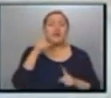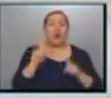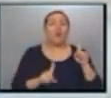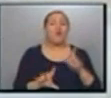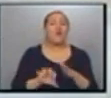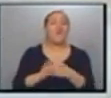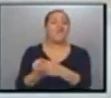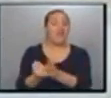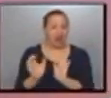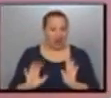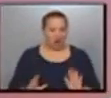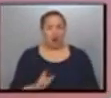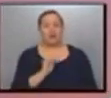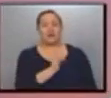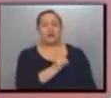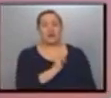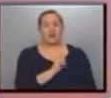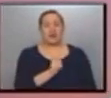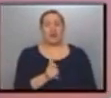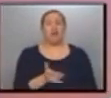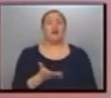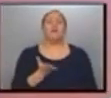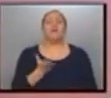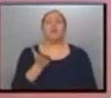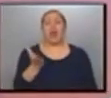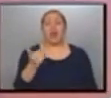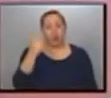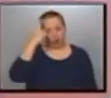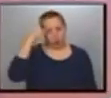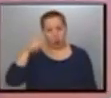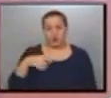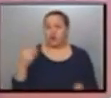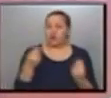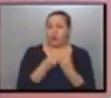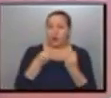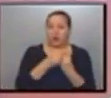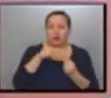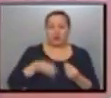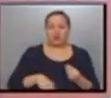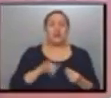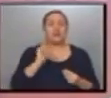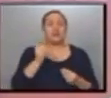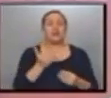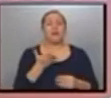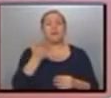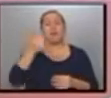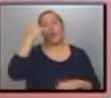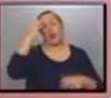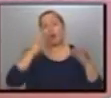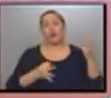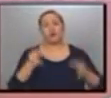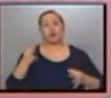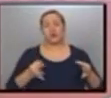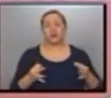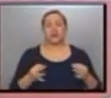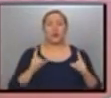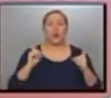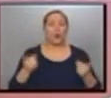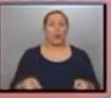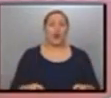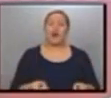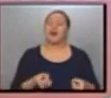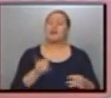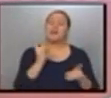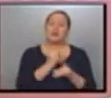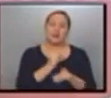tarifas. Sí, amparo. Hay muchísimos amparos. Sí, amparos por la justicia que les está dando. Igual la recomendación